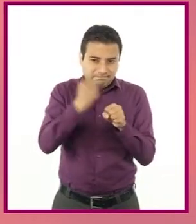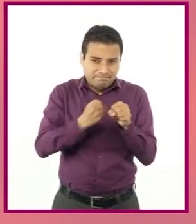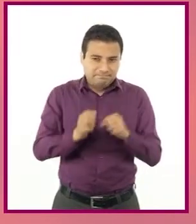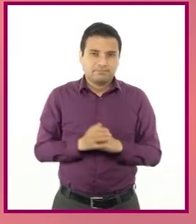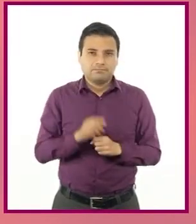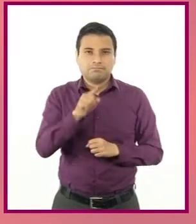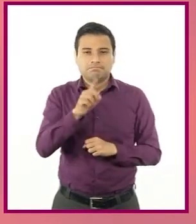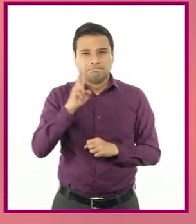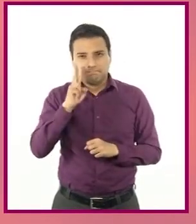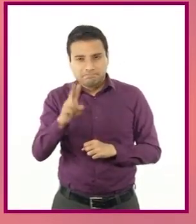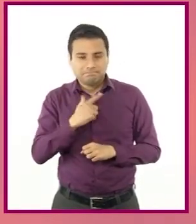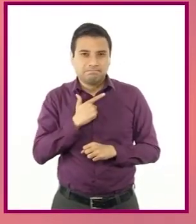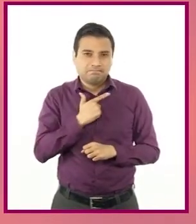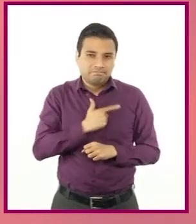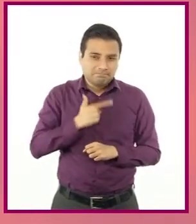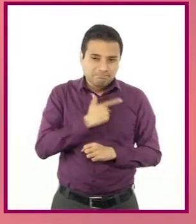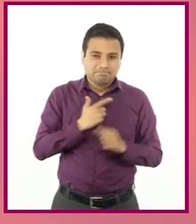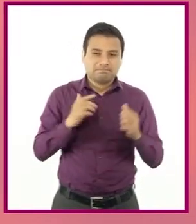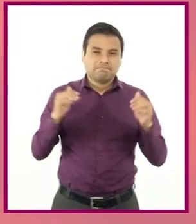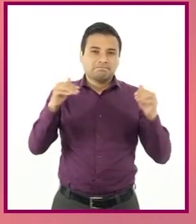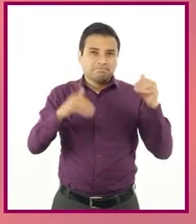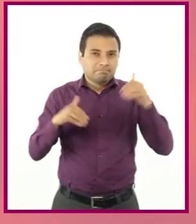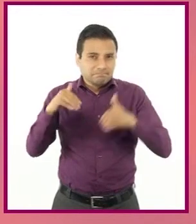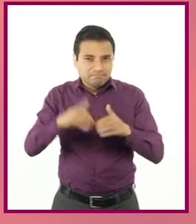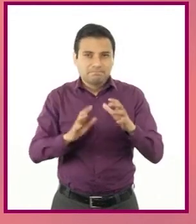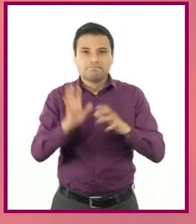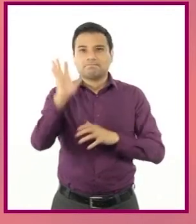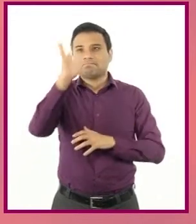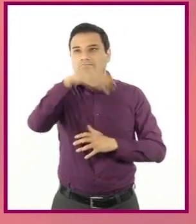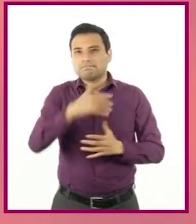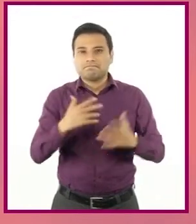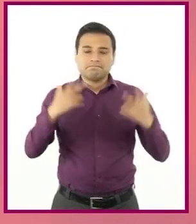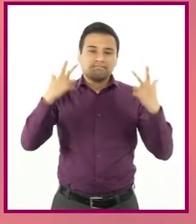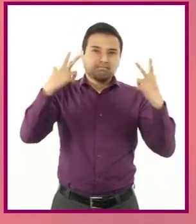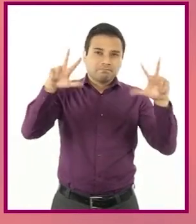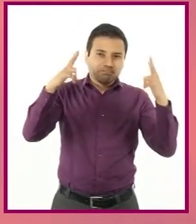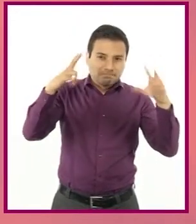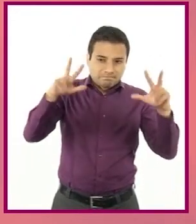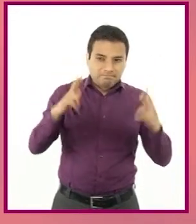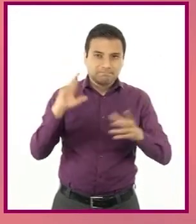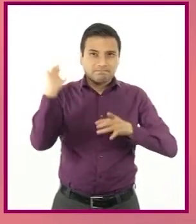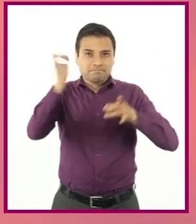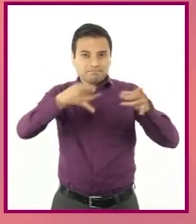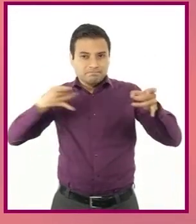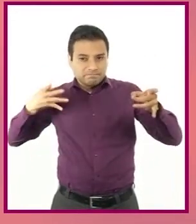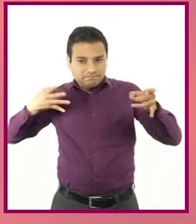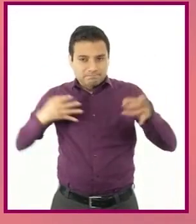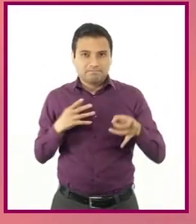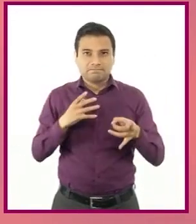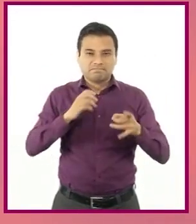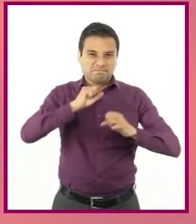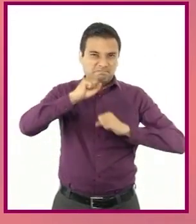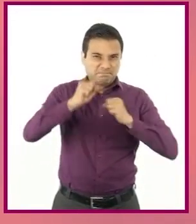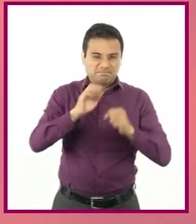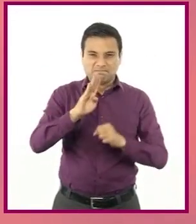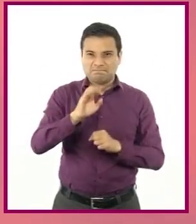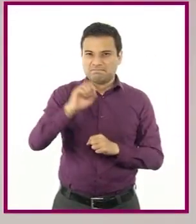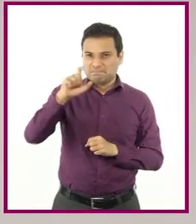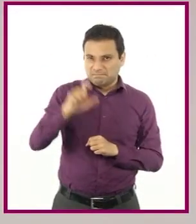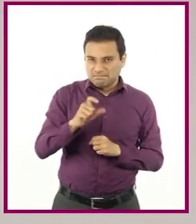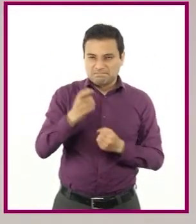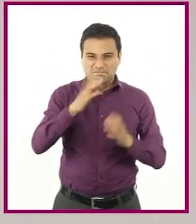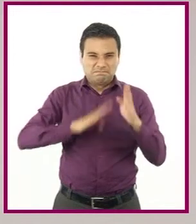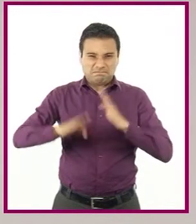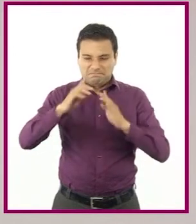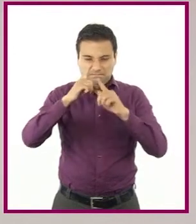natación, gimnasia, básquetbol, voleibol playero, arquería, boxeo o taekwondo. El